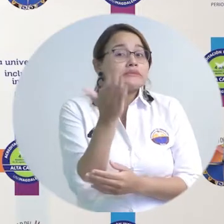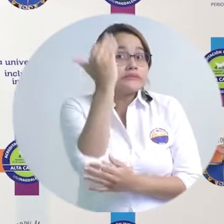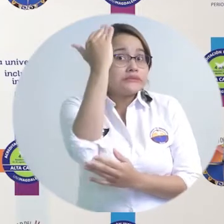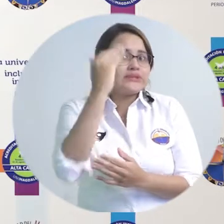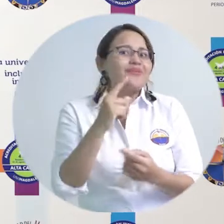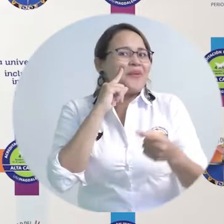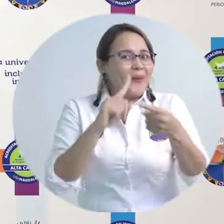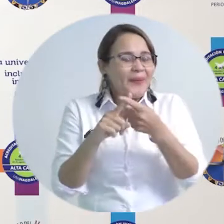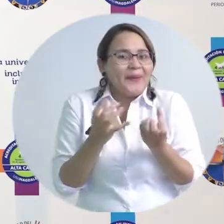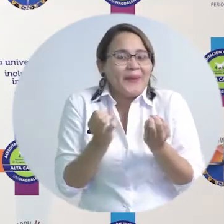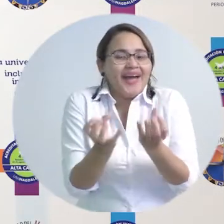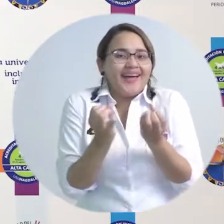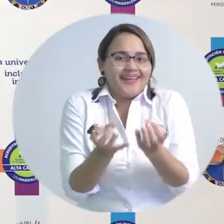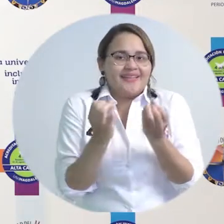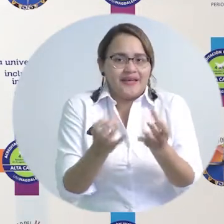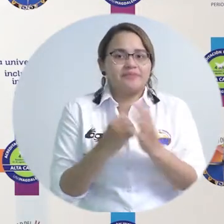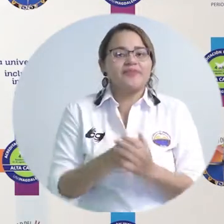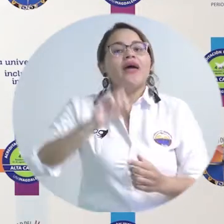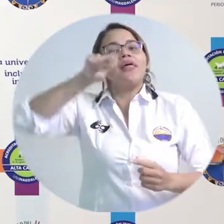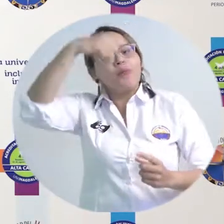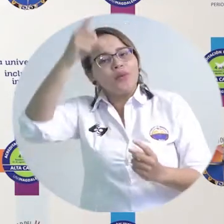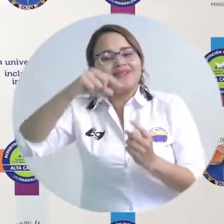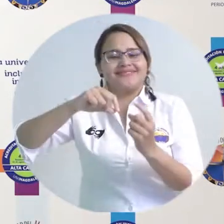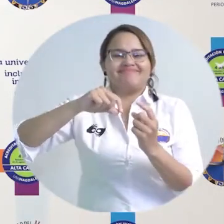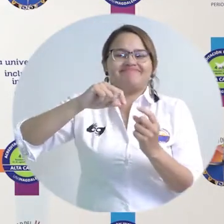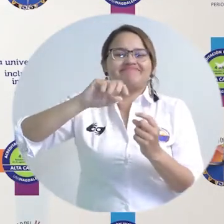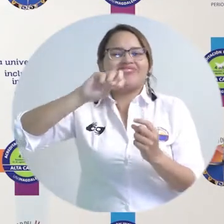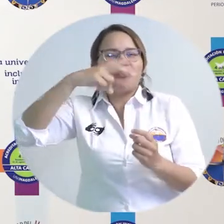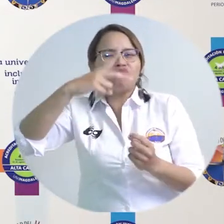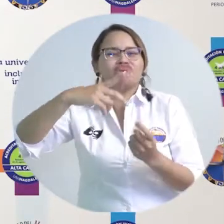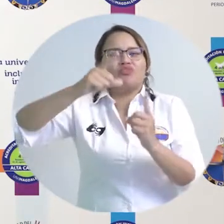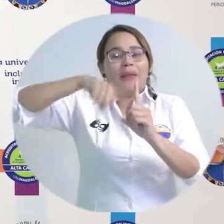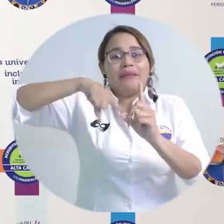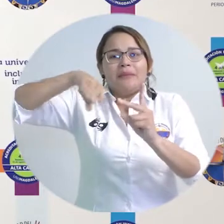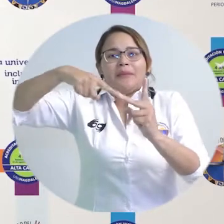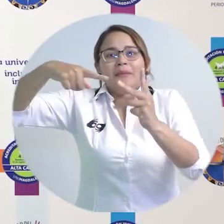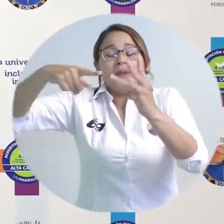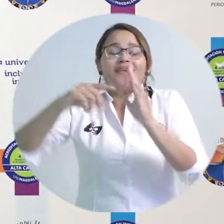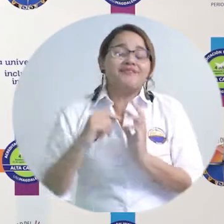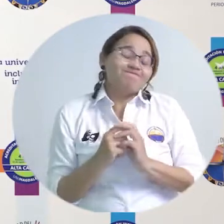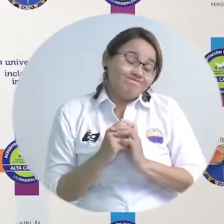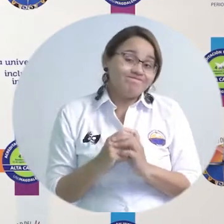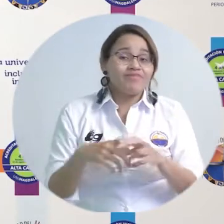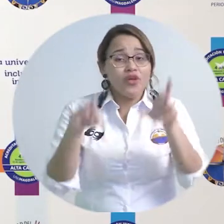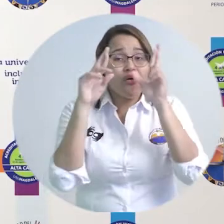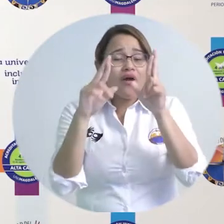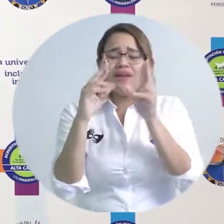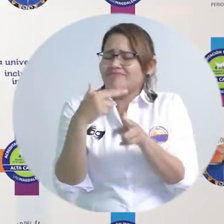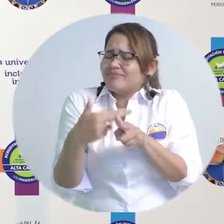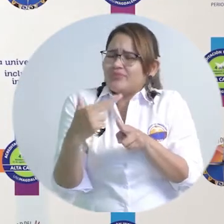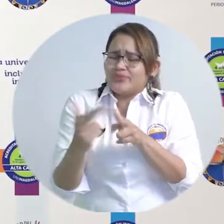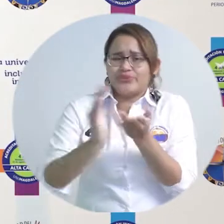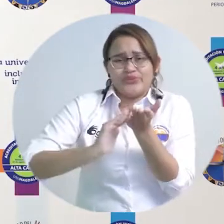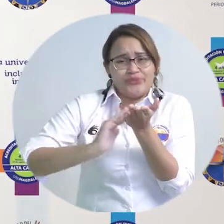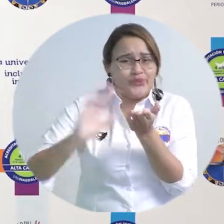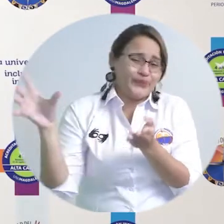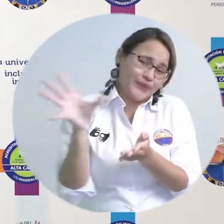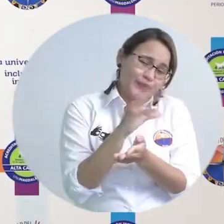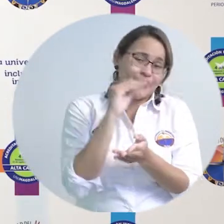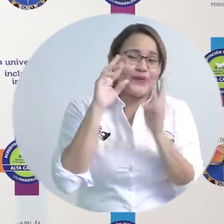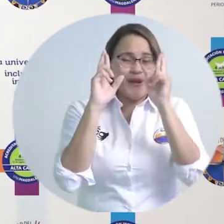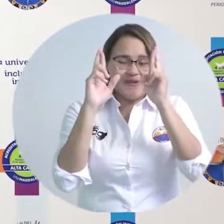asegurados muchos más recursos para el segundo mes, para el tercero y ojalá podamos salir prontamente de esta situación crítica entre todos.